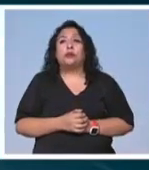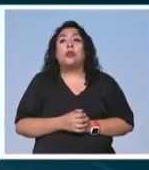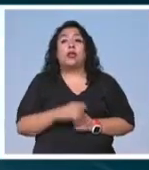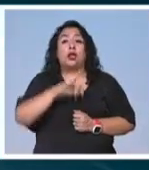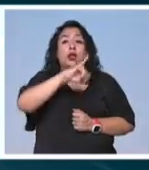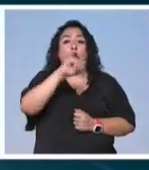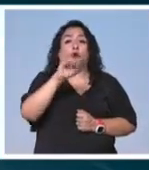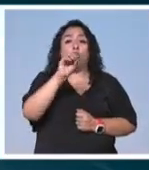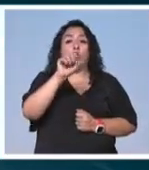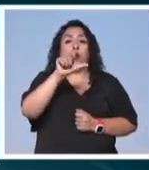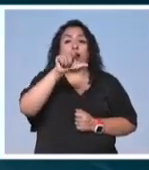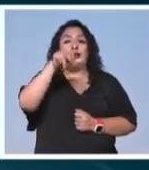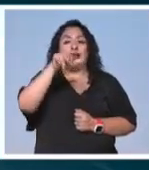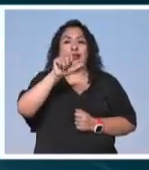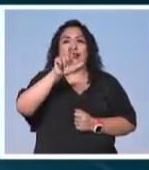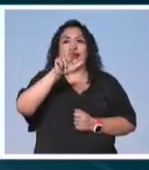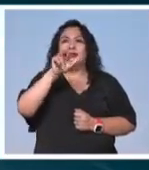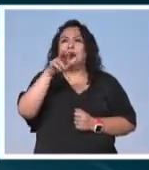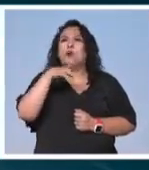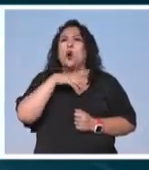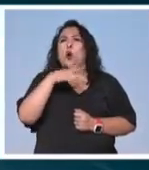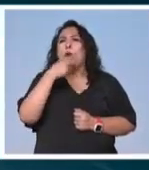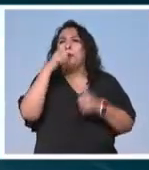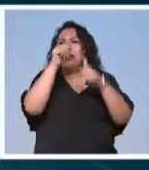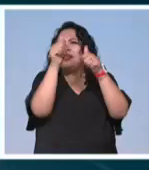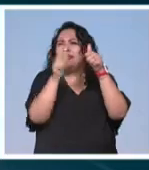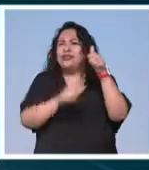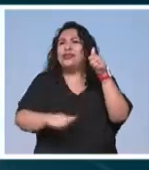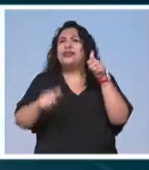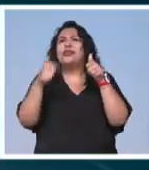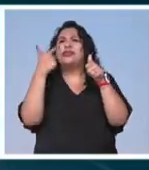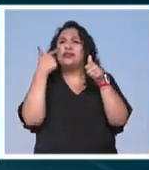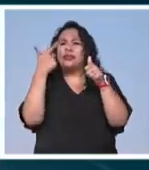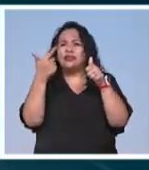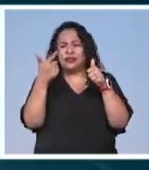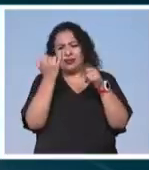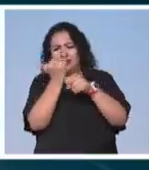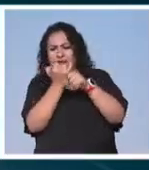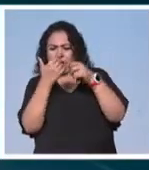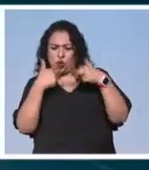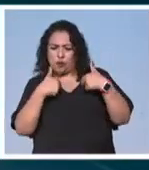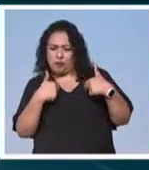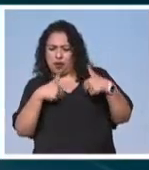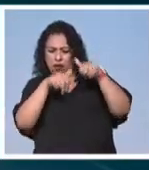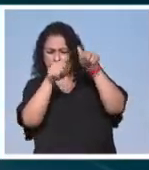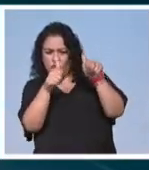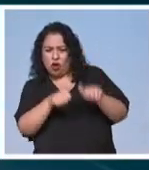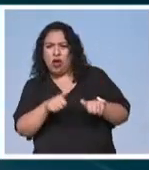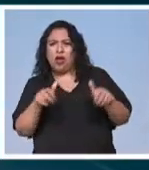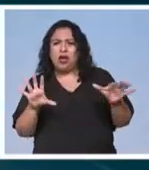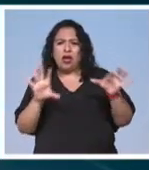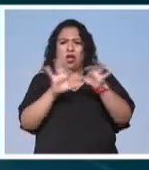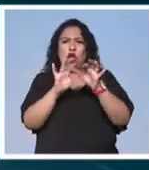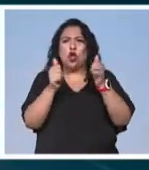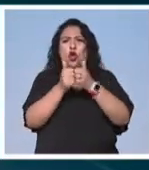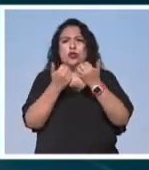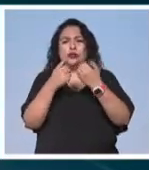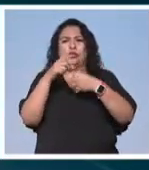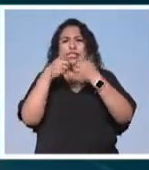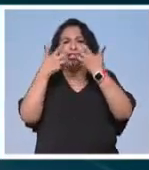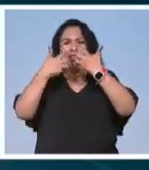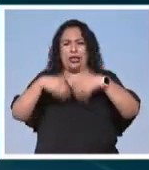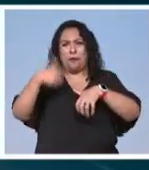Joaquín Restrepo es un artista transmedia y escultor que parte del estudio de la figura humana y su relación con las sociedades industriales